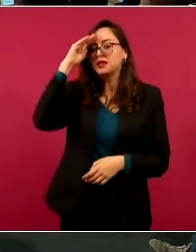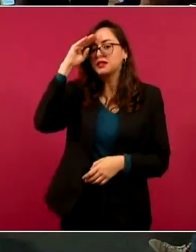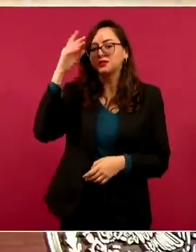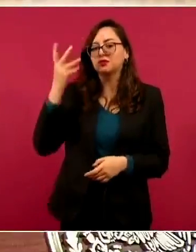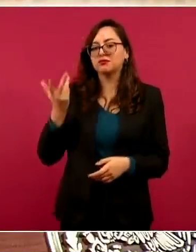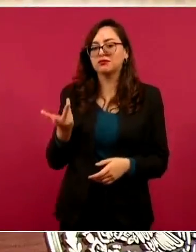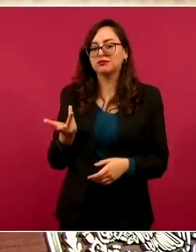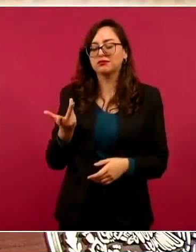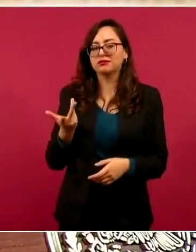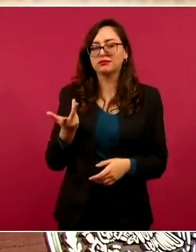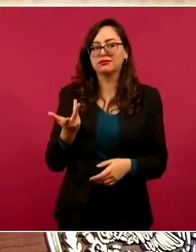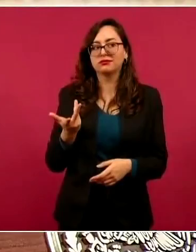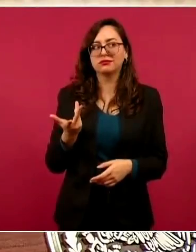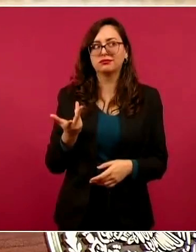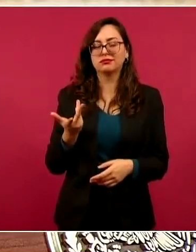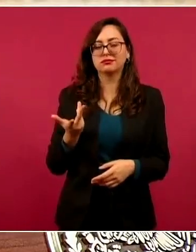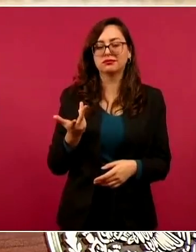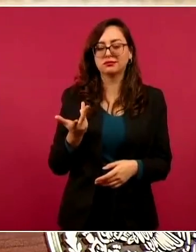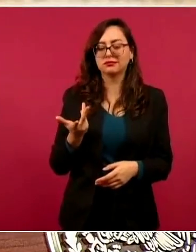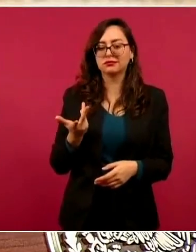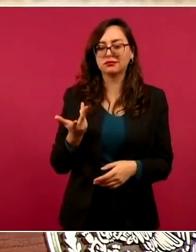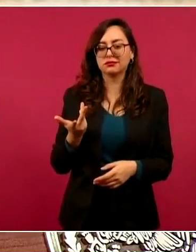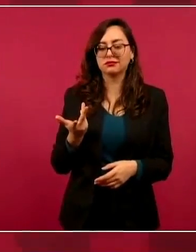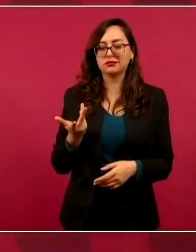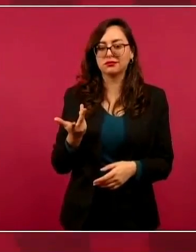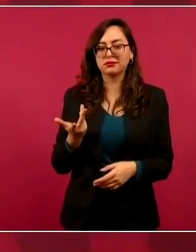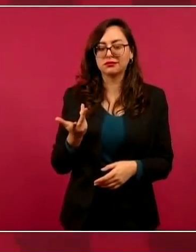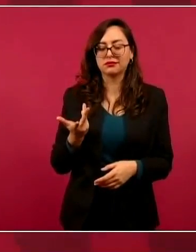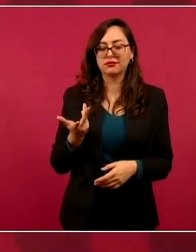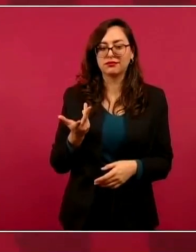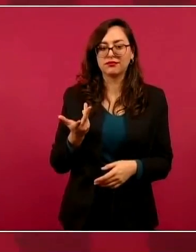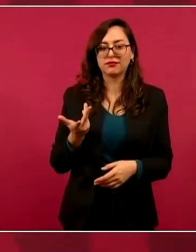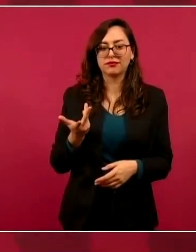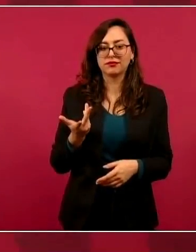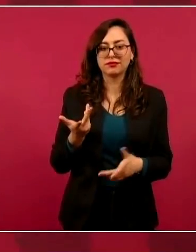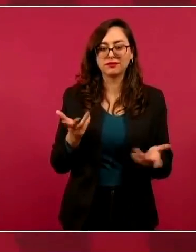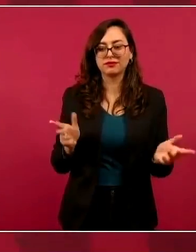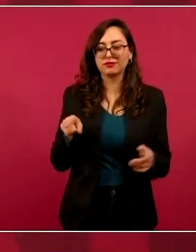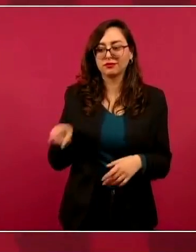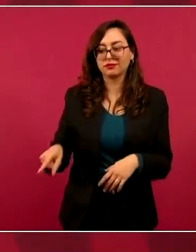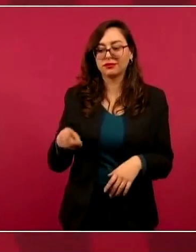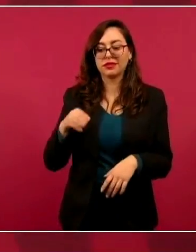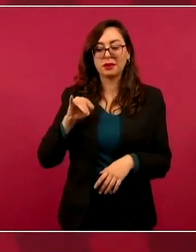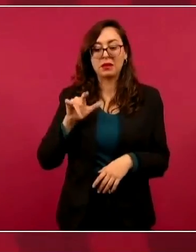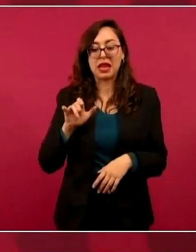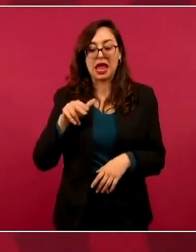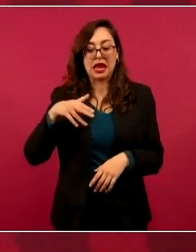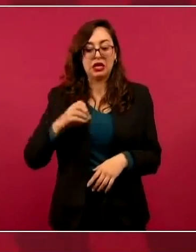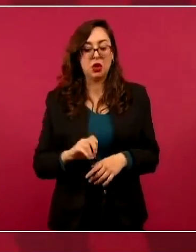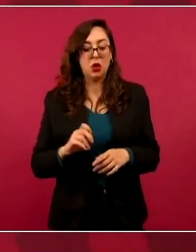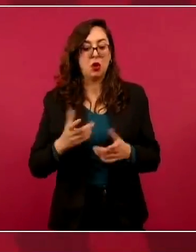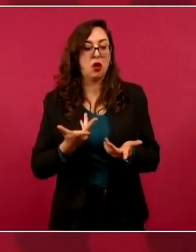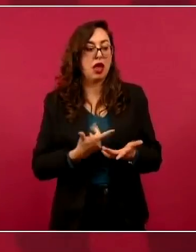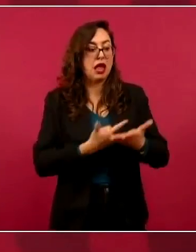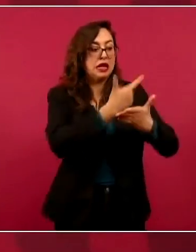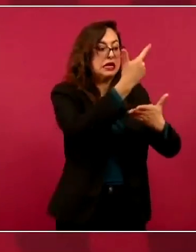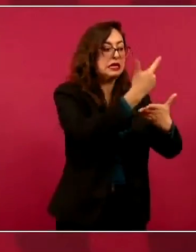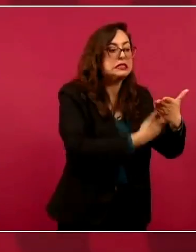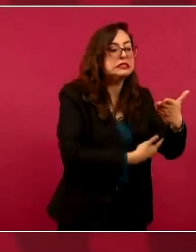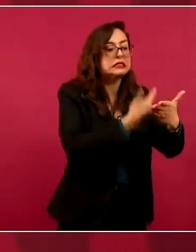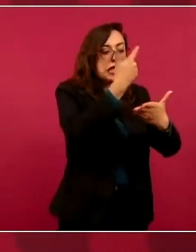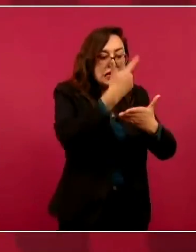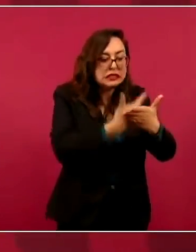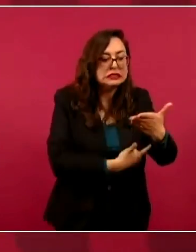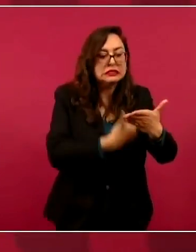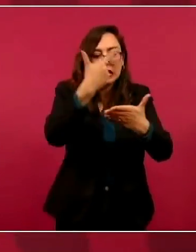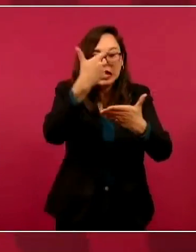en la lista de todos los presos si están